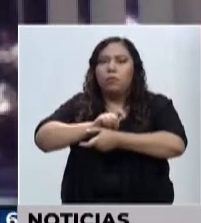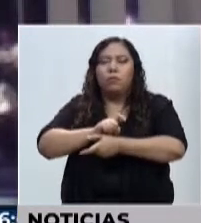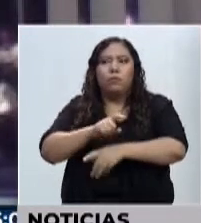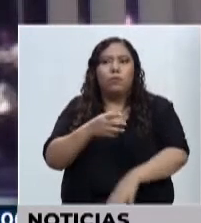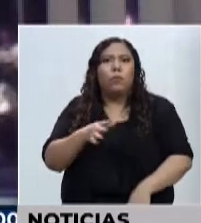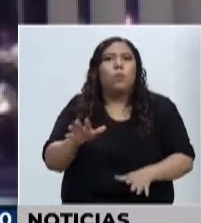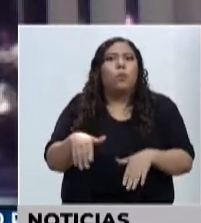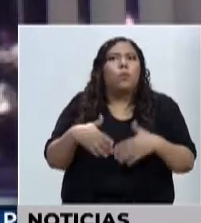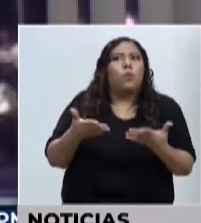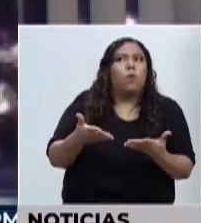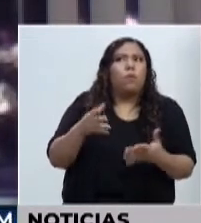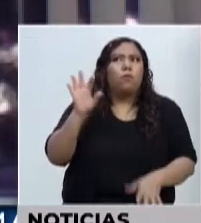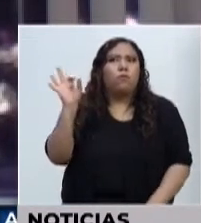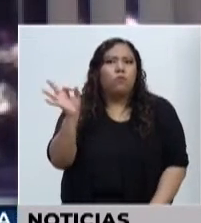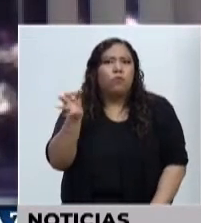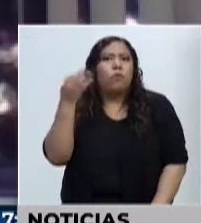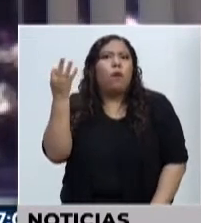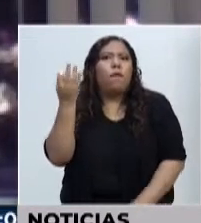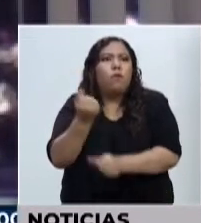actuar.